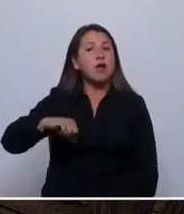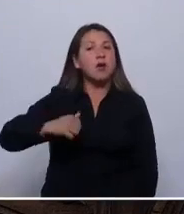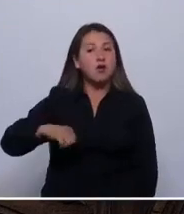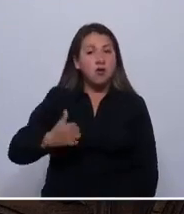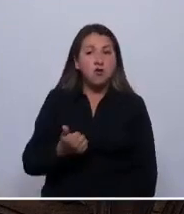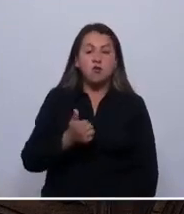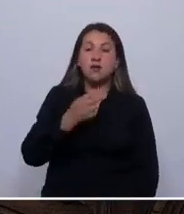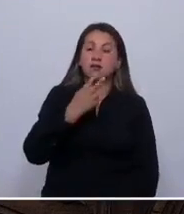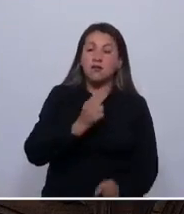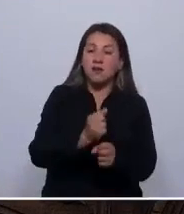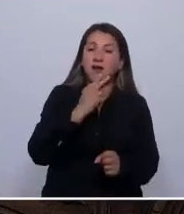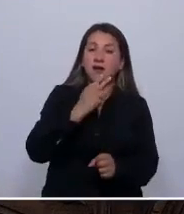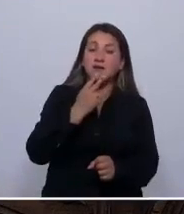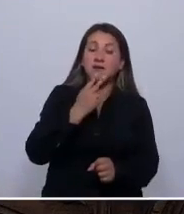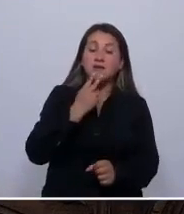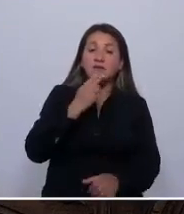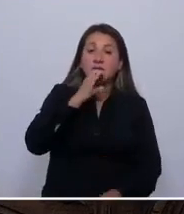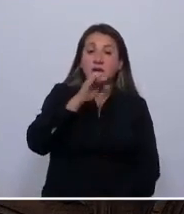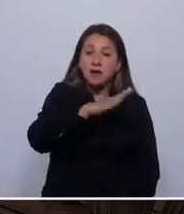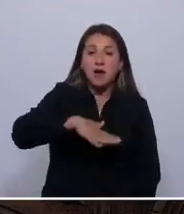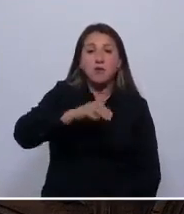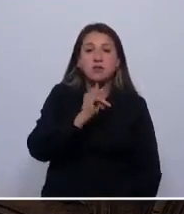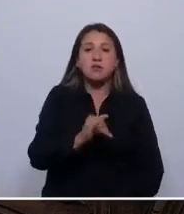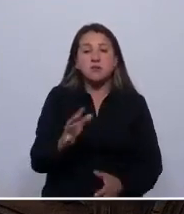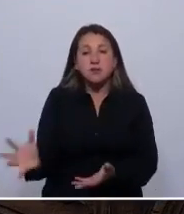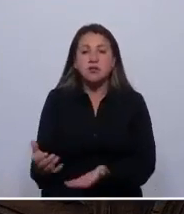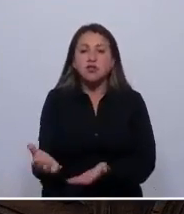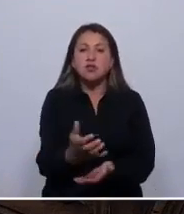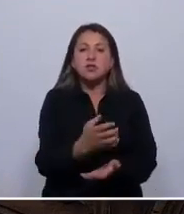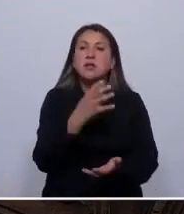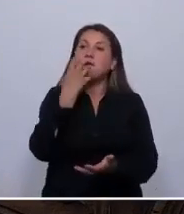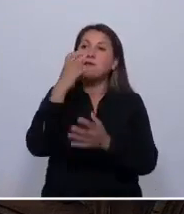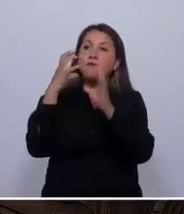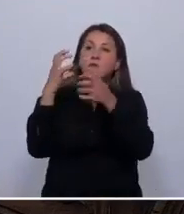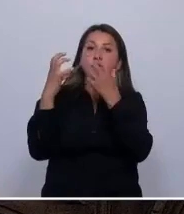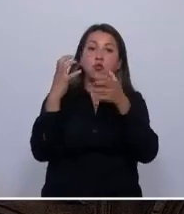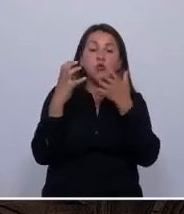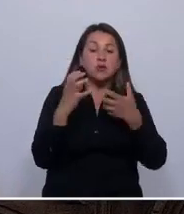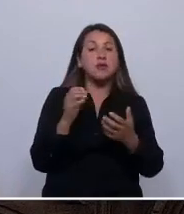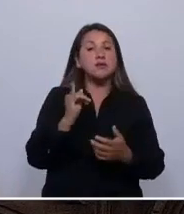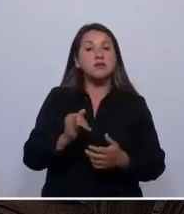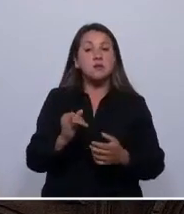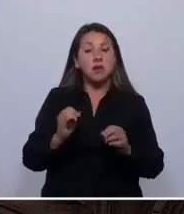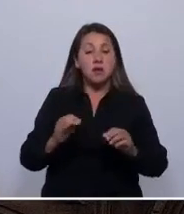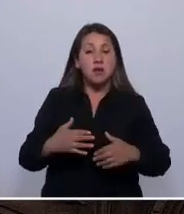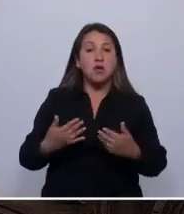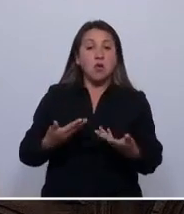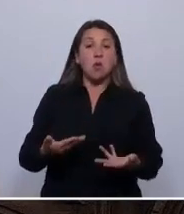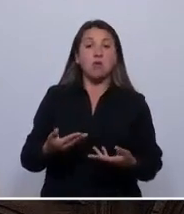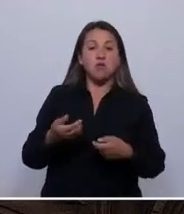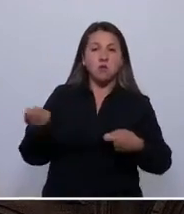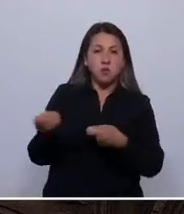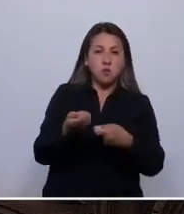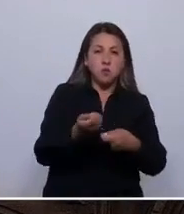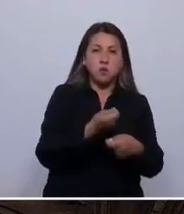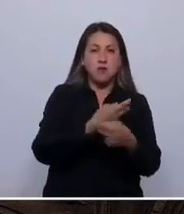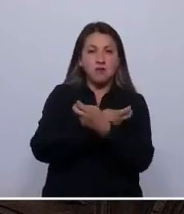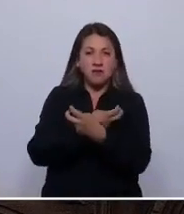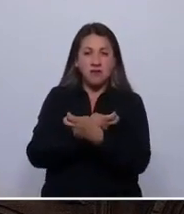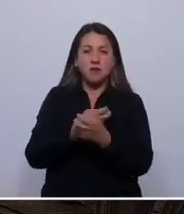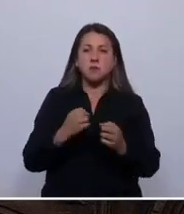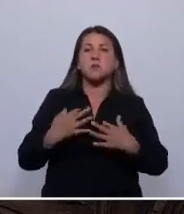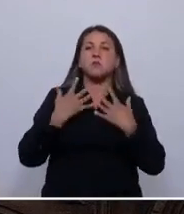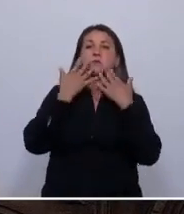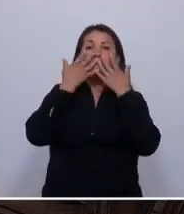campesina, a esa mujer que siembra y cosecha la fruta. Mujeres que exponen sus cuerpos a venenos, plaguicidas e insecticidas que